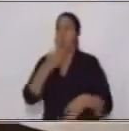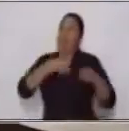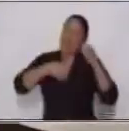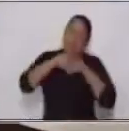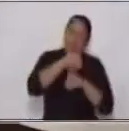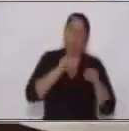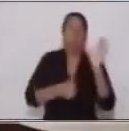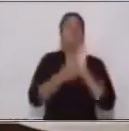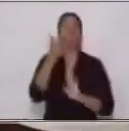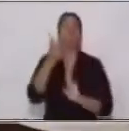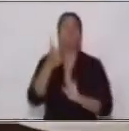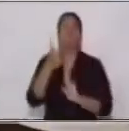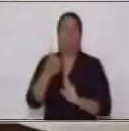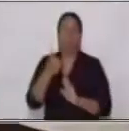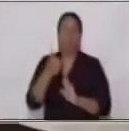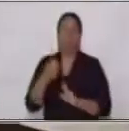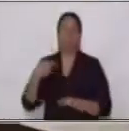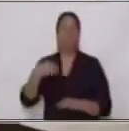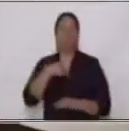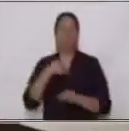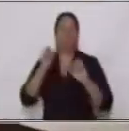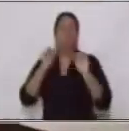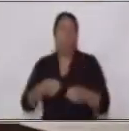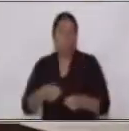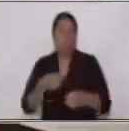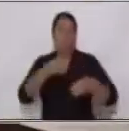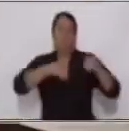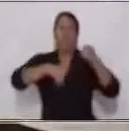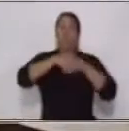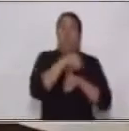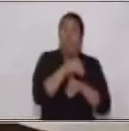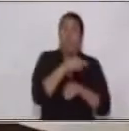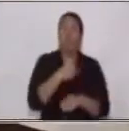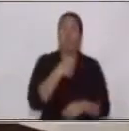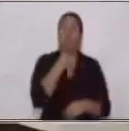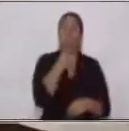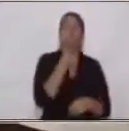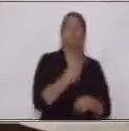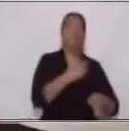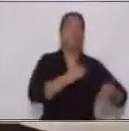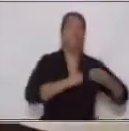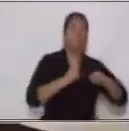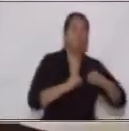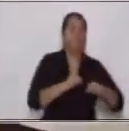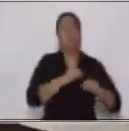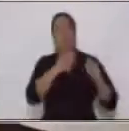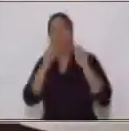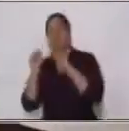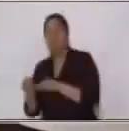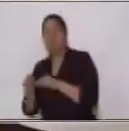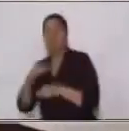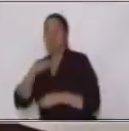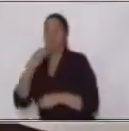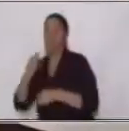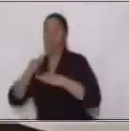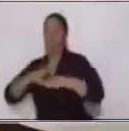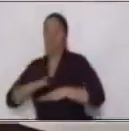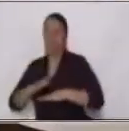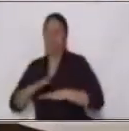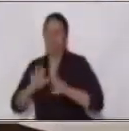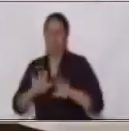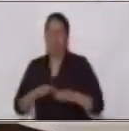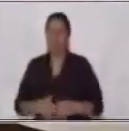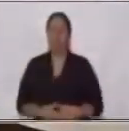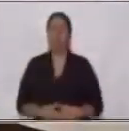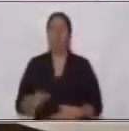cambiar correctamente de voz activa a voz pasiva o viceversa la niña escribe